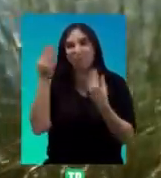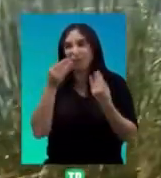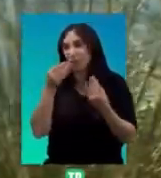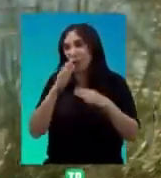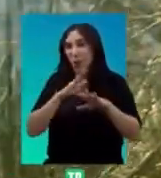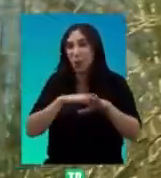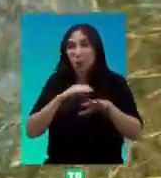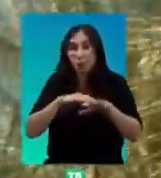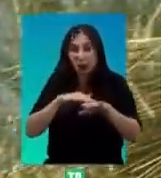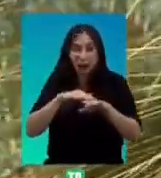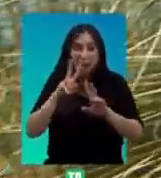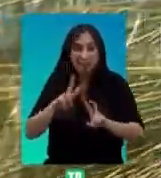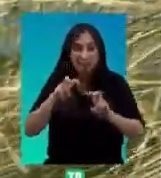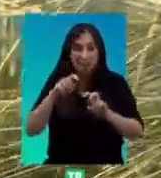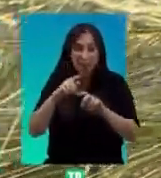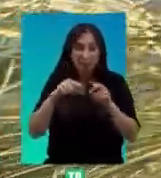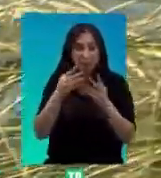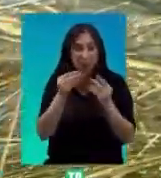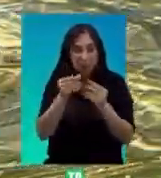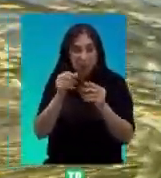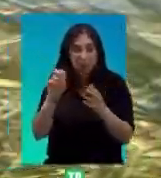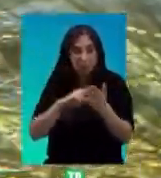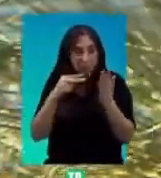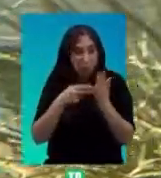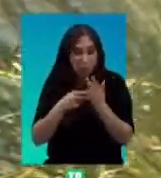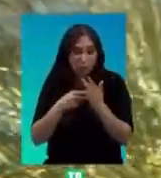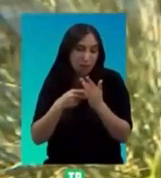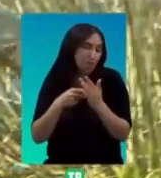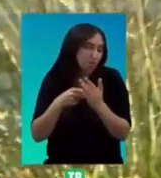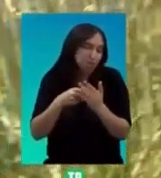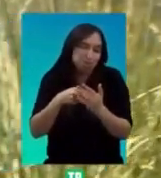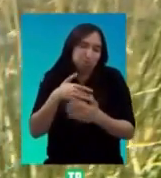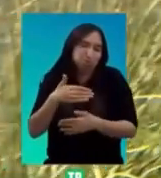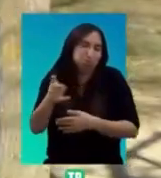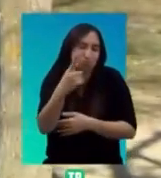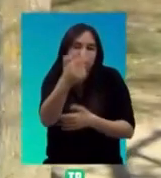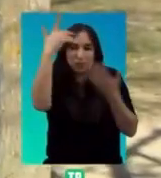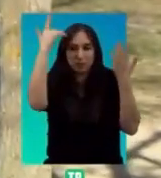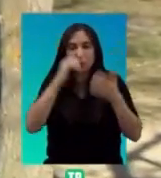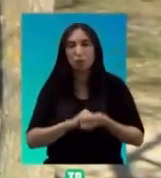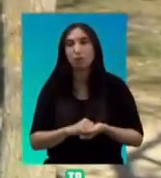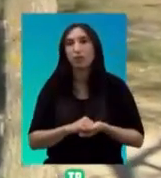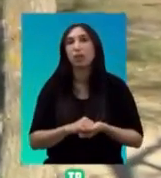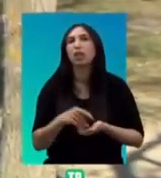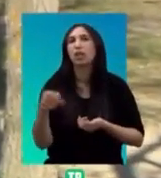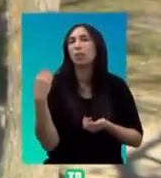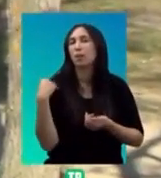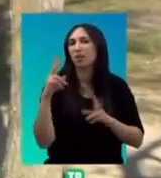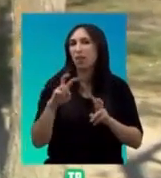a años luz todavía de solucionar temas de medio ambiente... ...pero falta muchísimo. Respecto al cambio climático, me preguntabas.